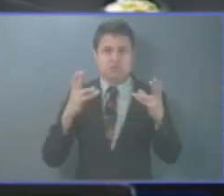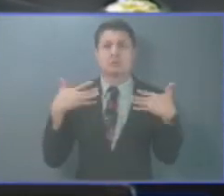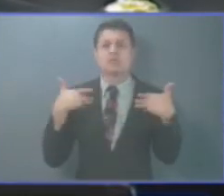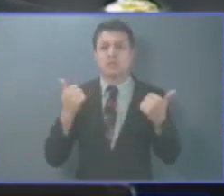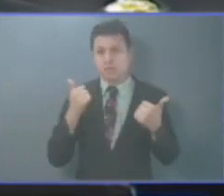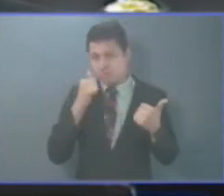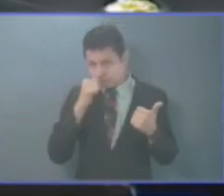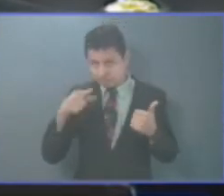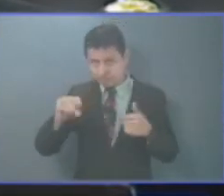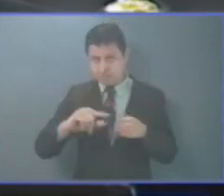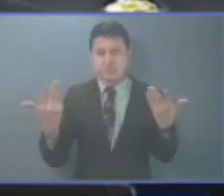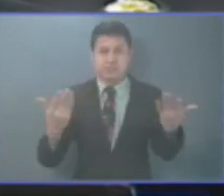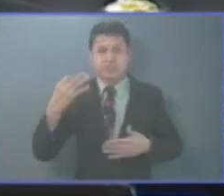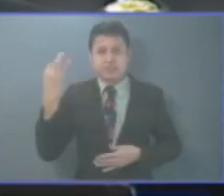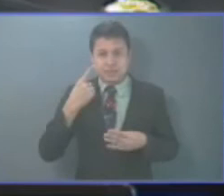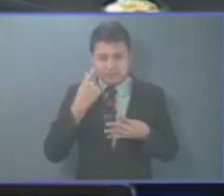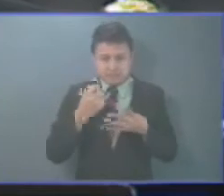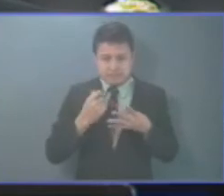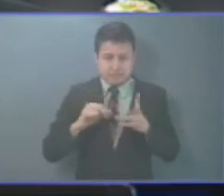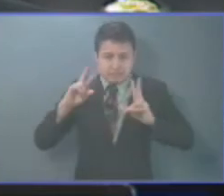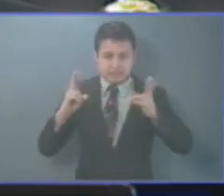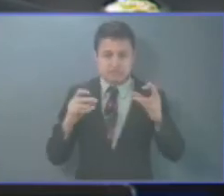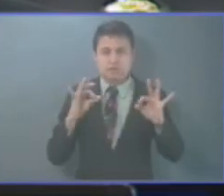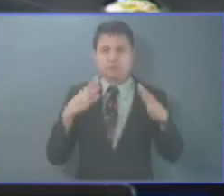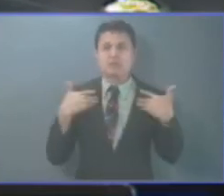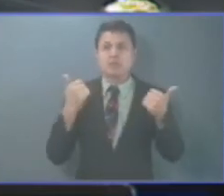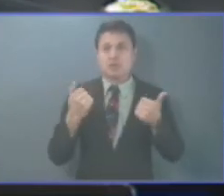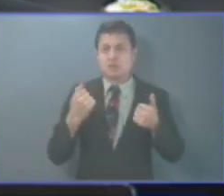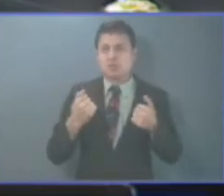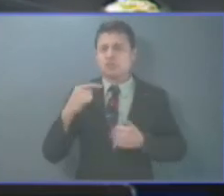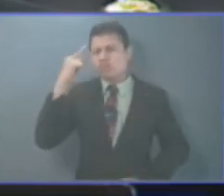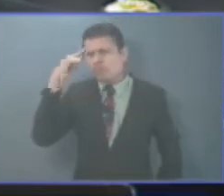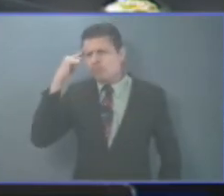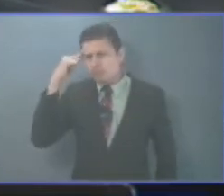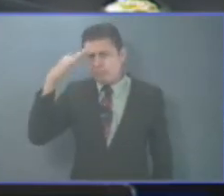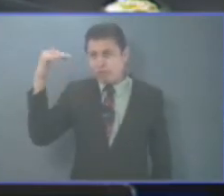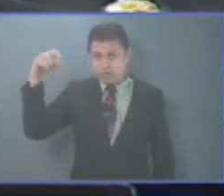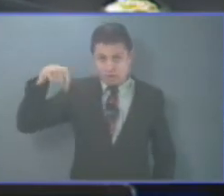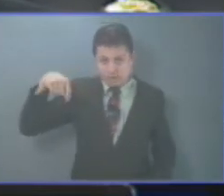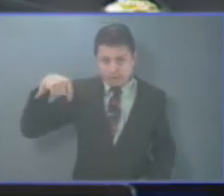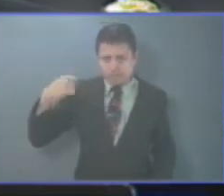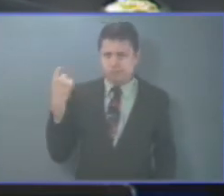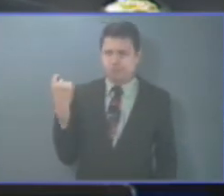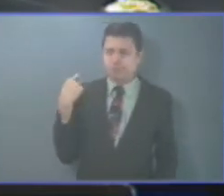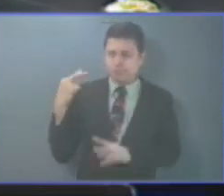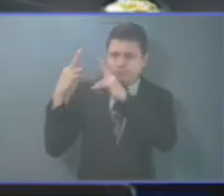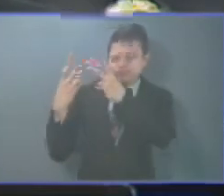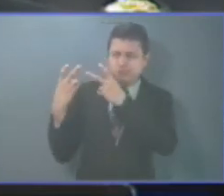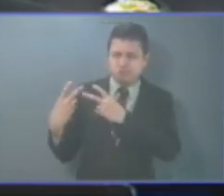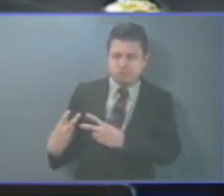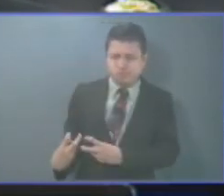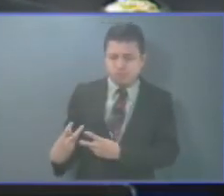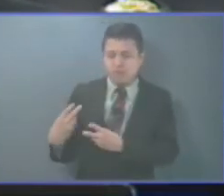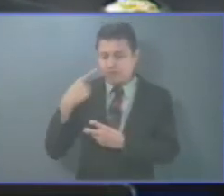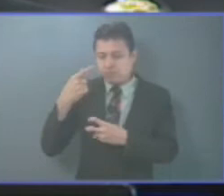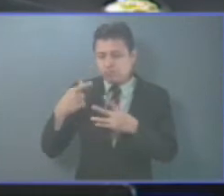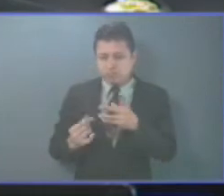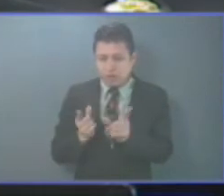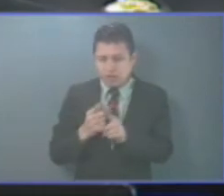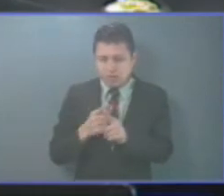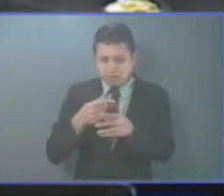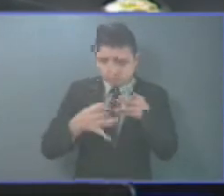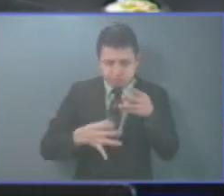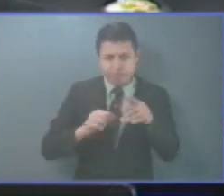pues se hace necesario evaluar las políticas vigentes y los servicios actuales que el Estado brinda con el objeto de reducir las